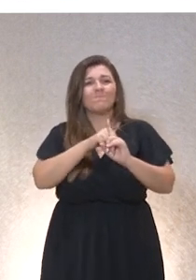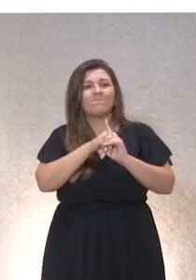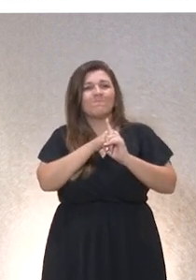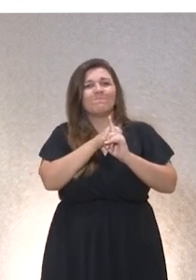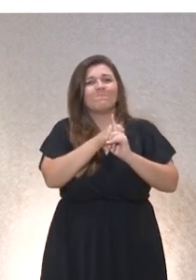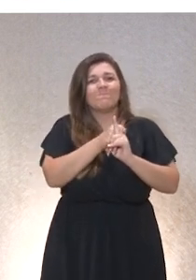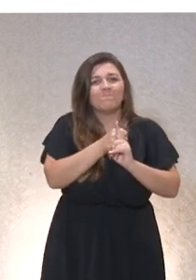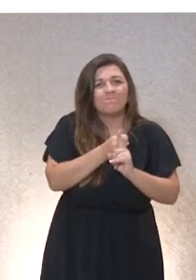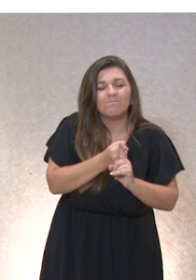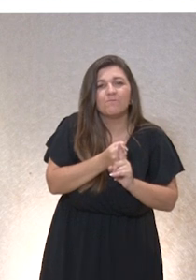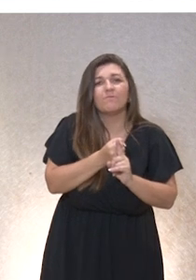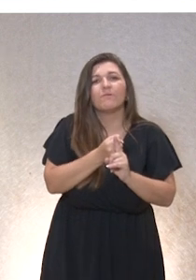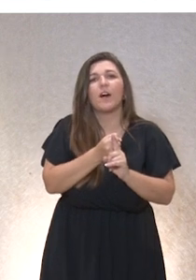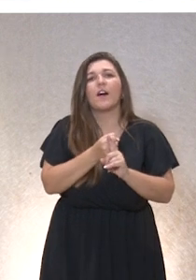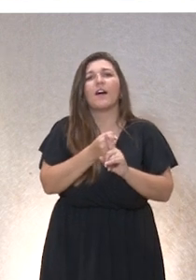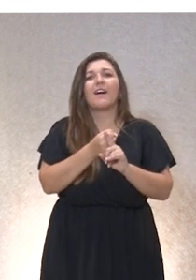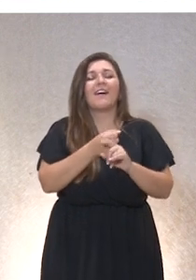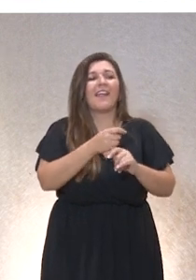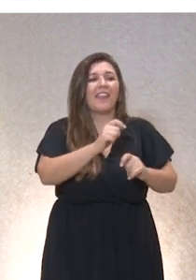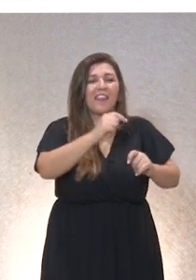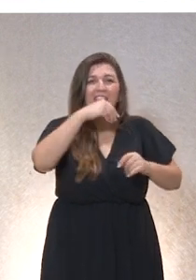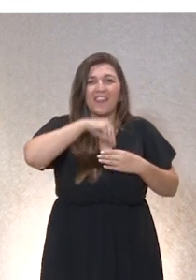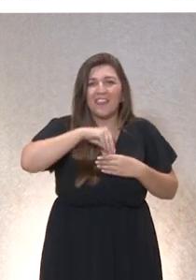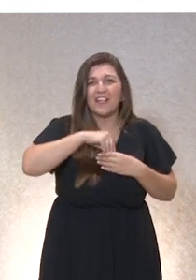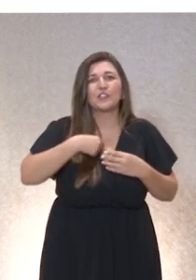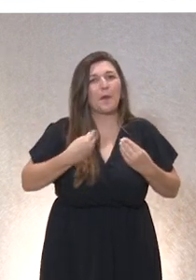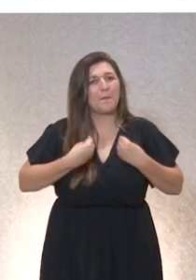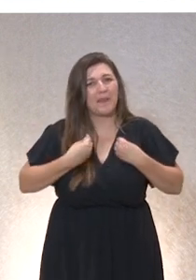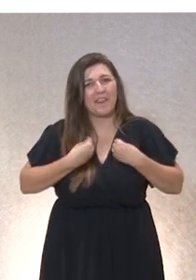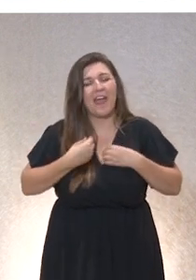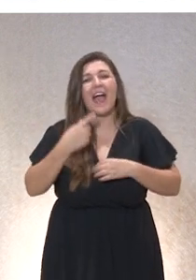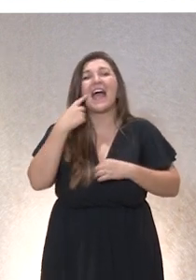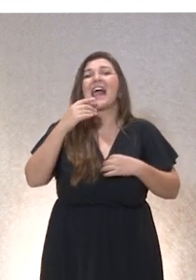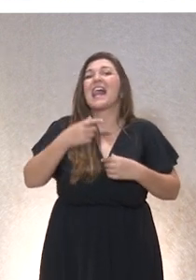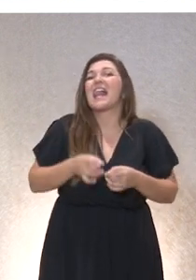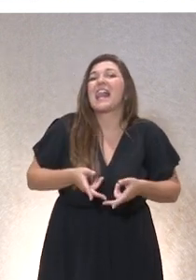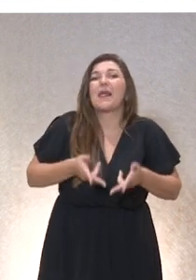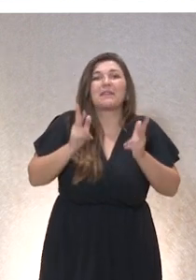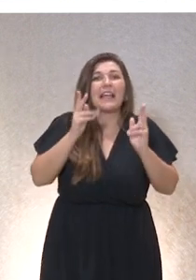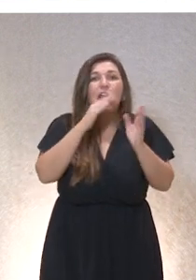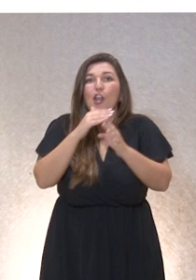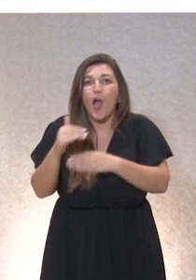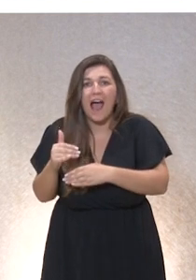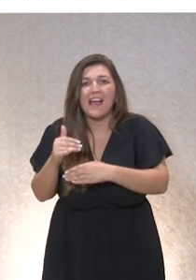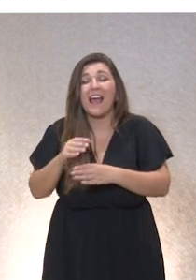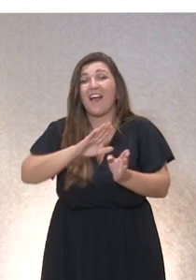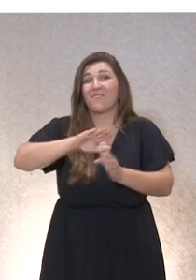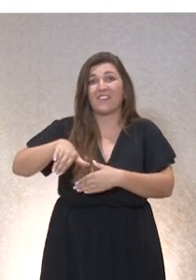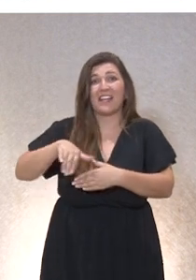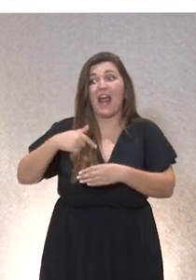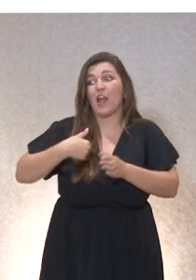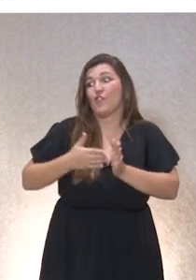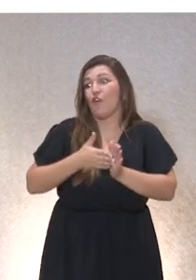forma parte de nuestras vidas, que pone a prueba nuestra libertad y por lo tanto hace que yo me sienta junto a otro,